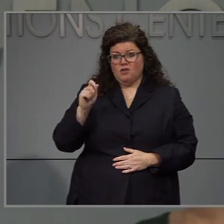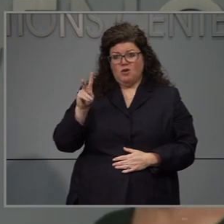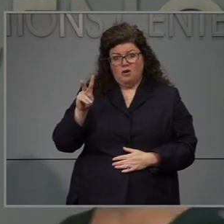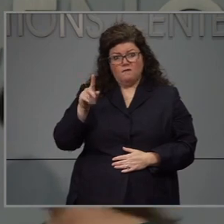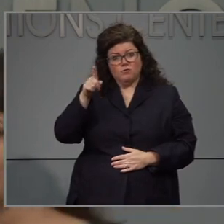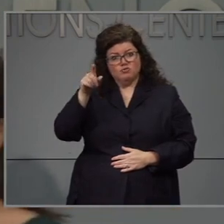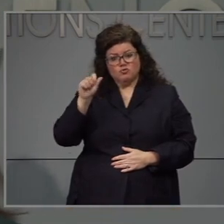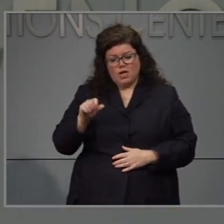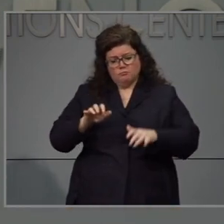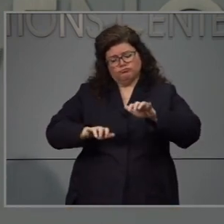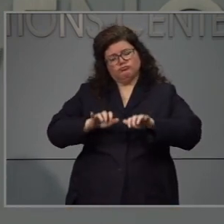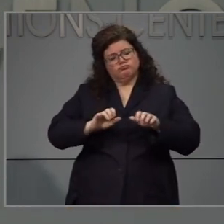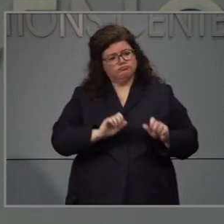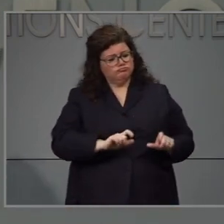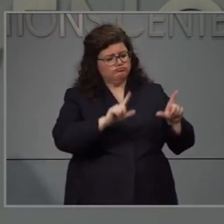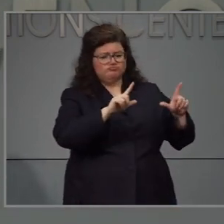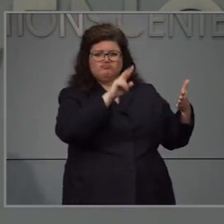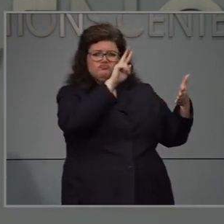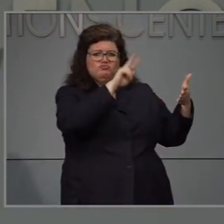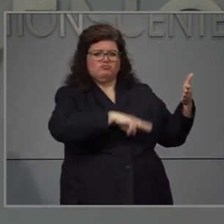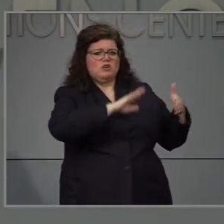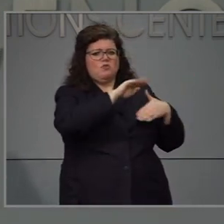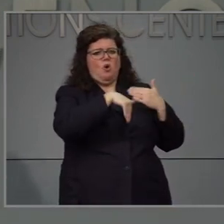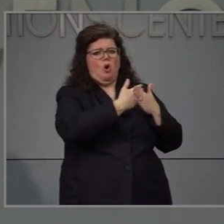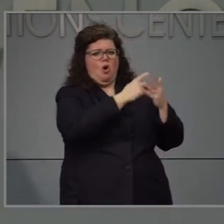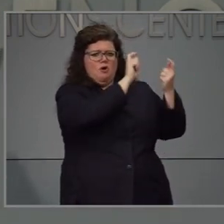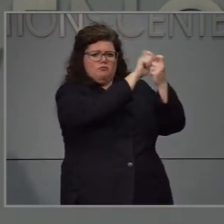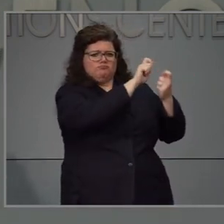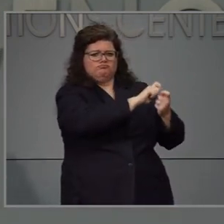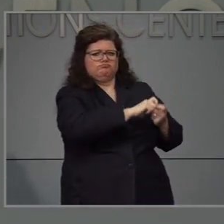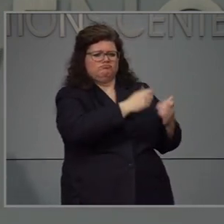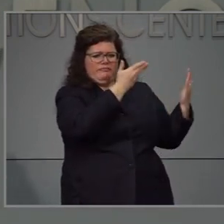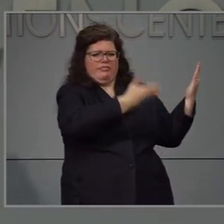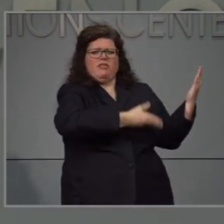ese punto coca. Ahí están los detalles.